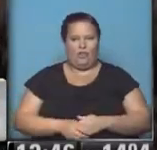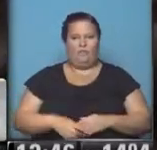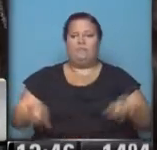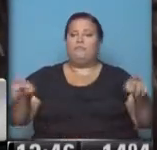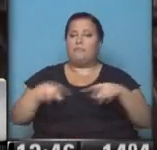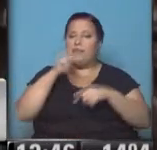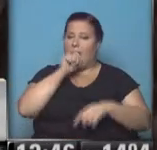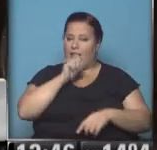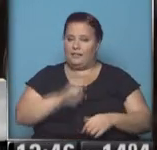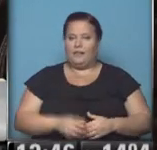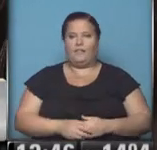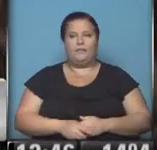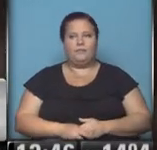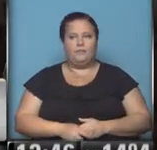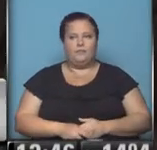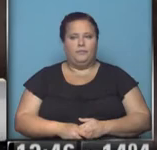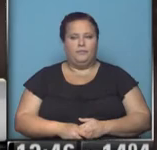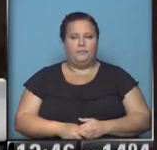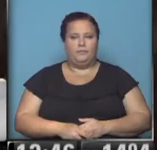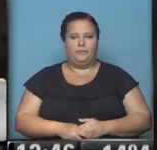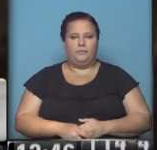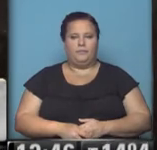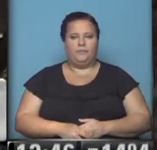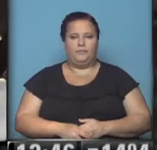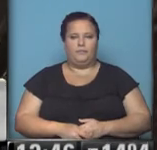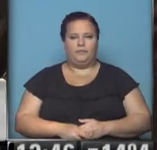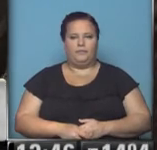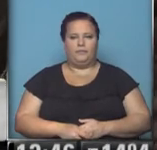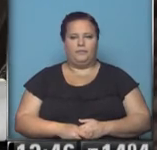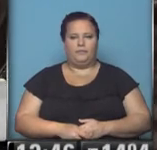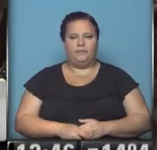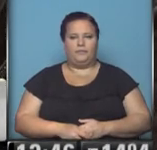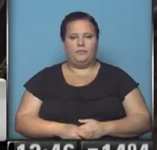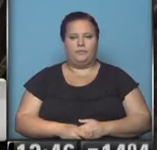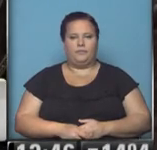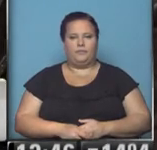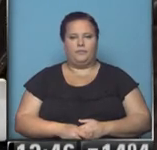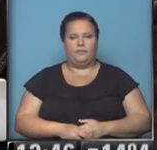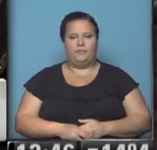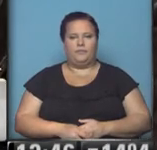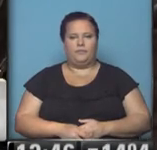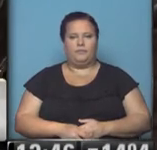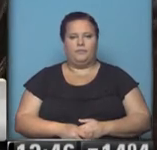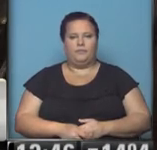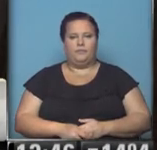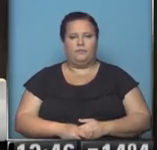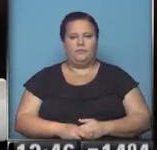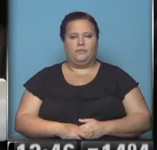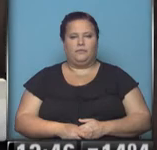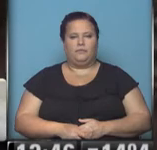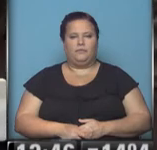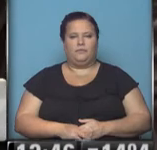decía que me fui con la emoción y con la cruz,